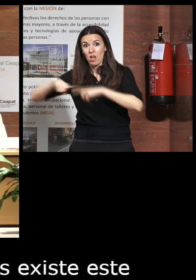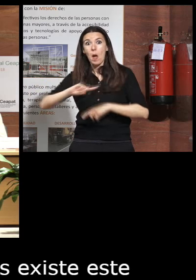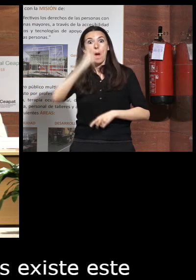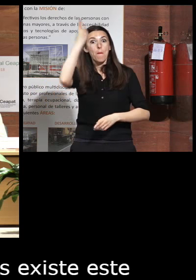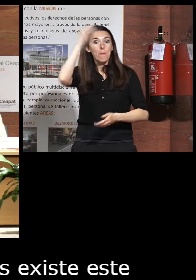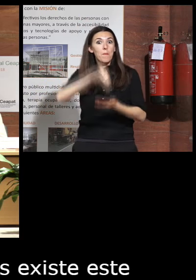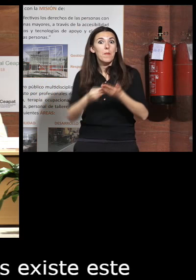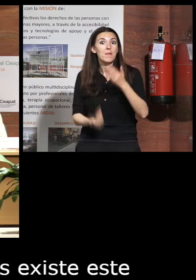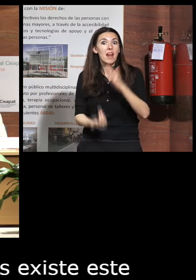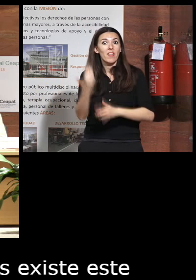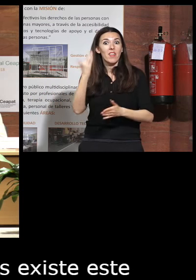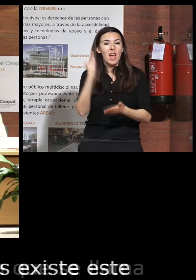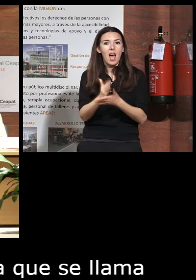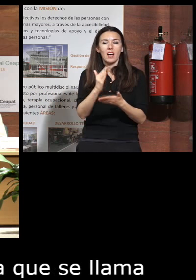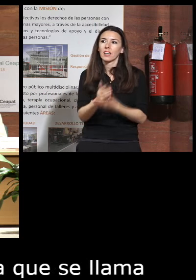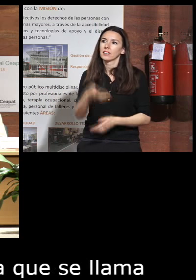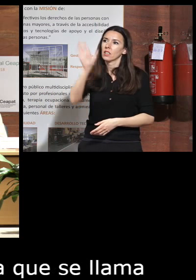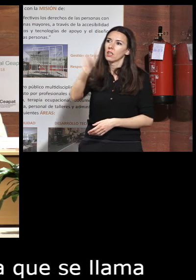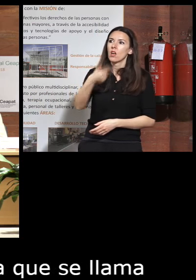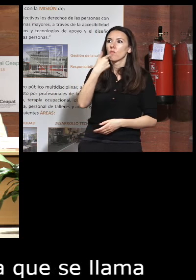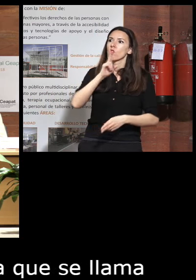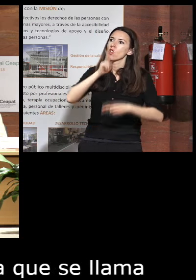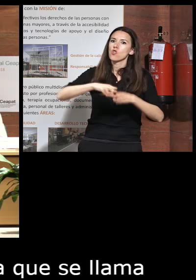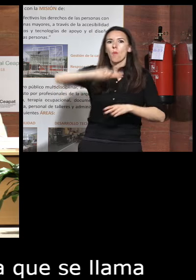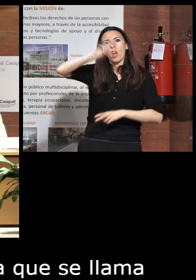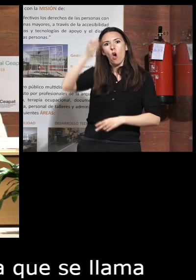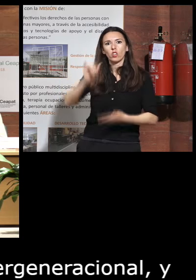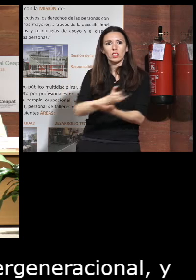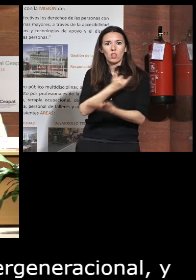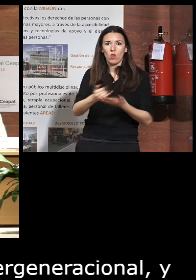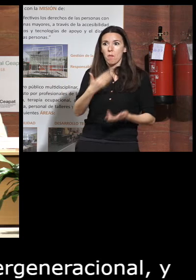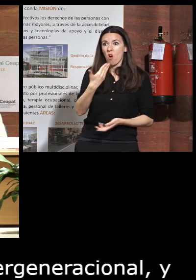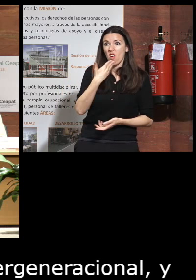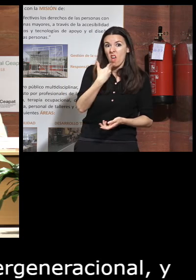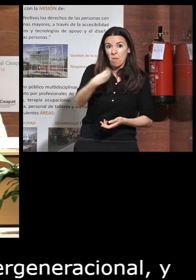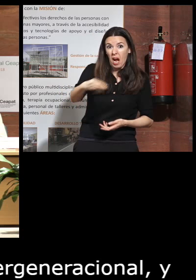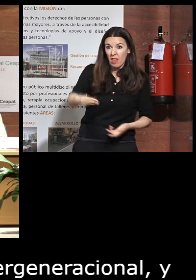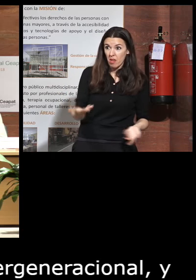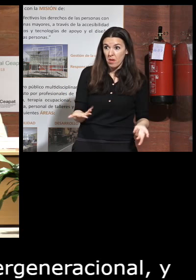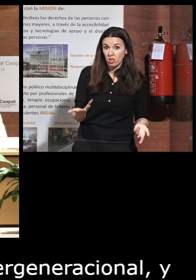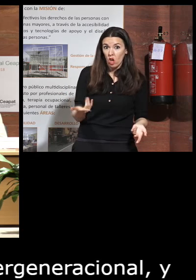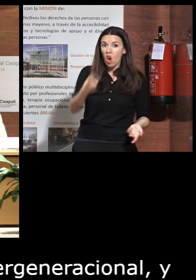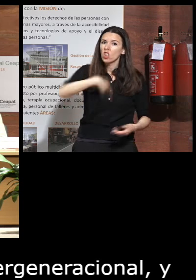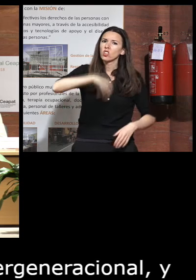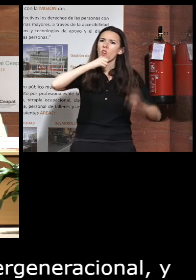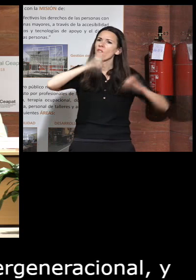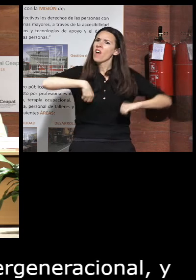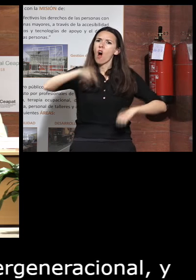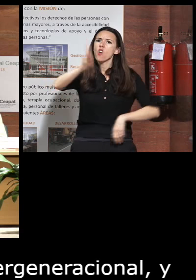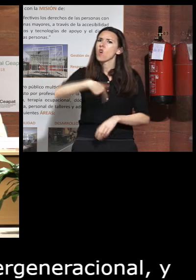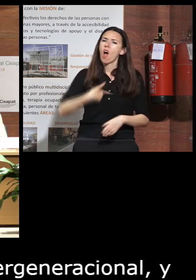a clase los alumnos dicen Sacra podías haberle puesto otro nombre a la asignatura porque envejecimiento es que no somos viejos